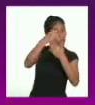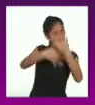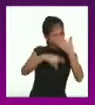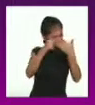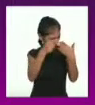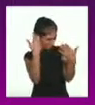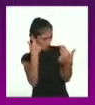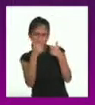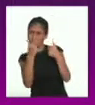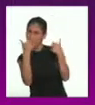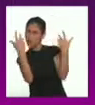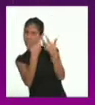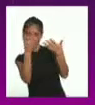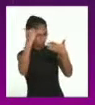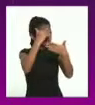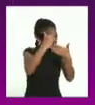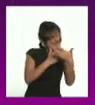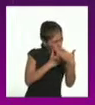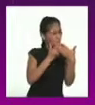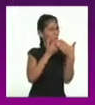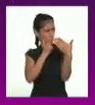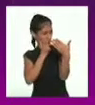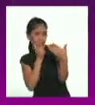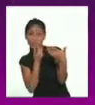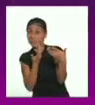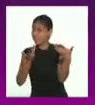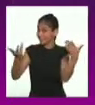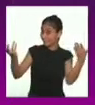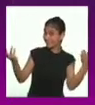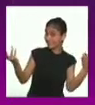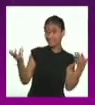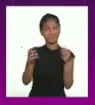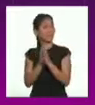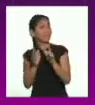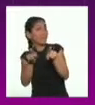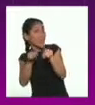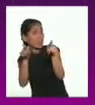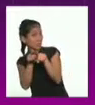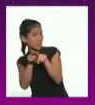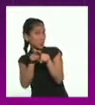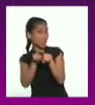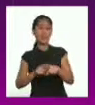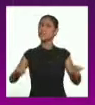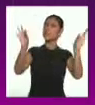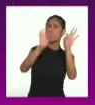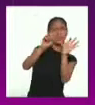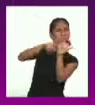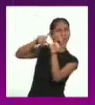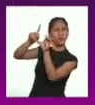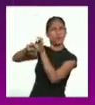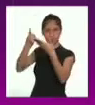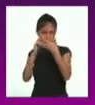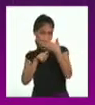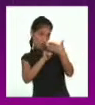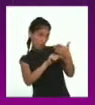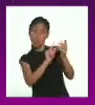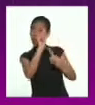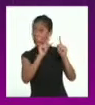que el texto cumpla con los criterios presentados. Y además, incorporar las